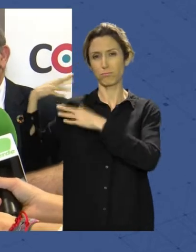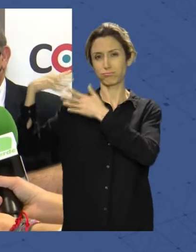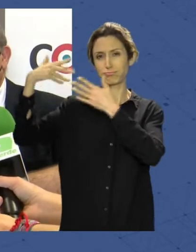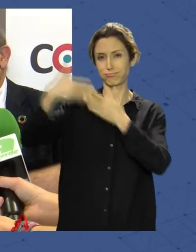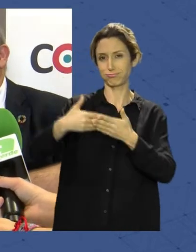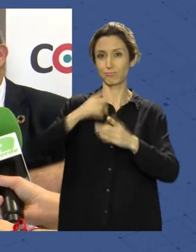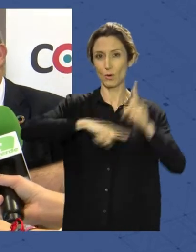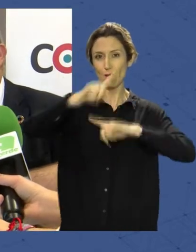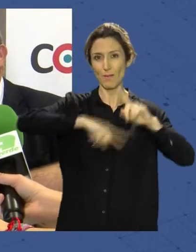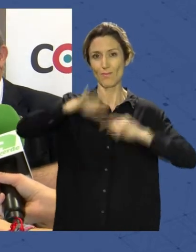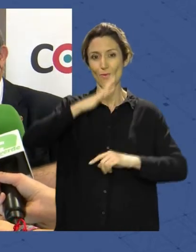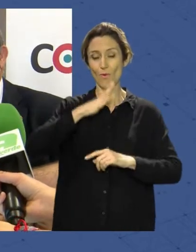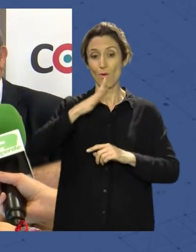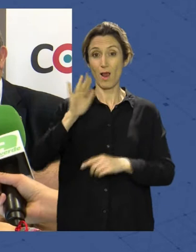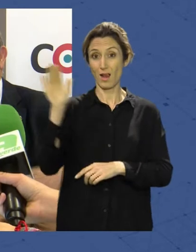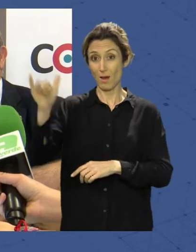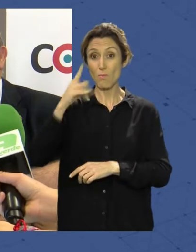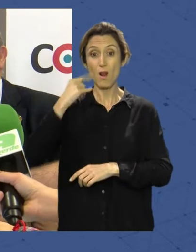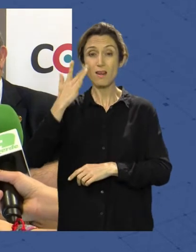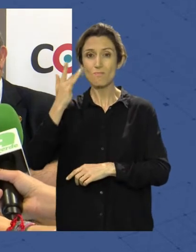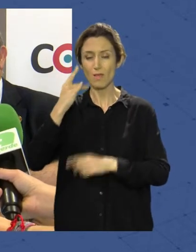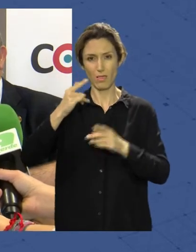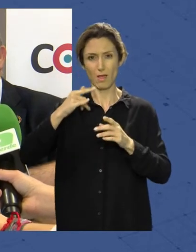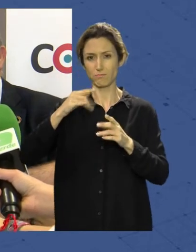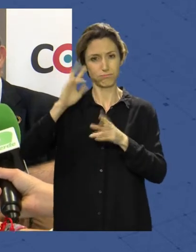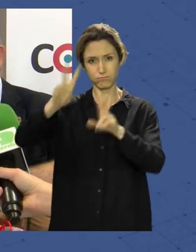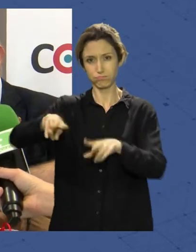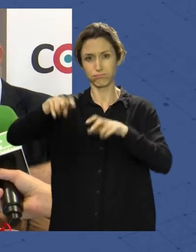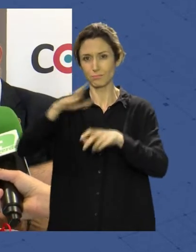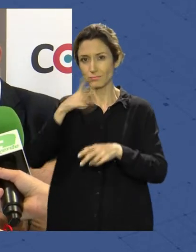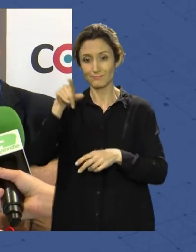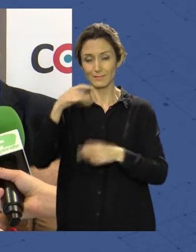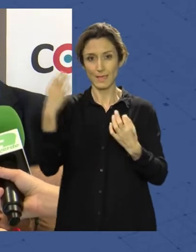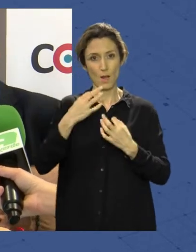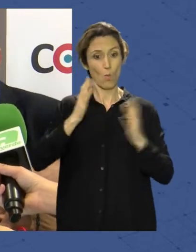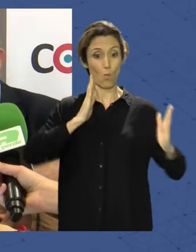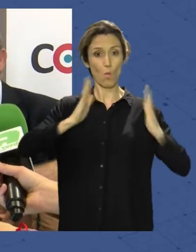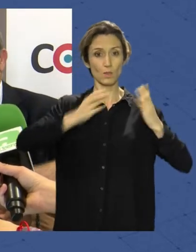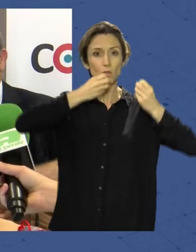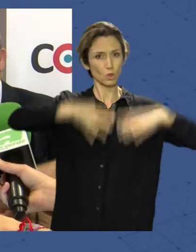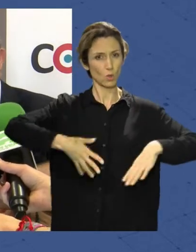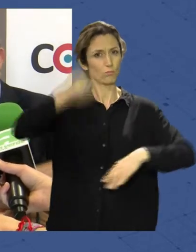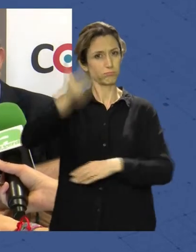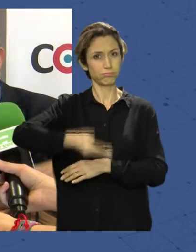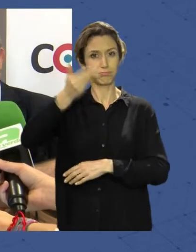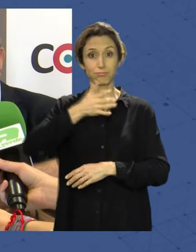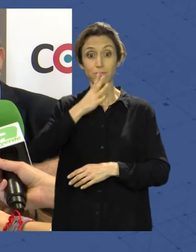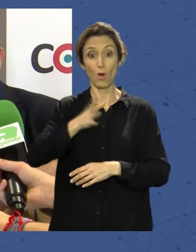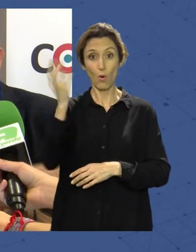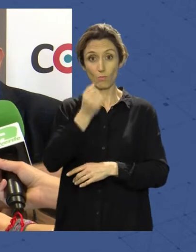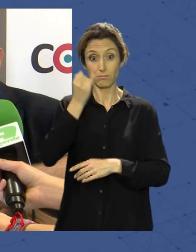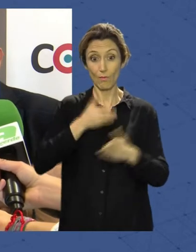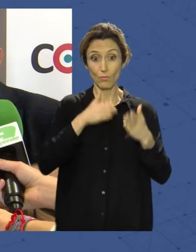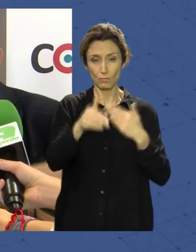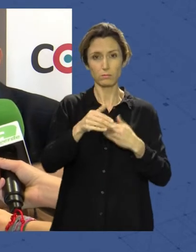la limpieza del campo, bueno, creemos que es un momento histórico y ojalá, bueno, pues sigamos trabajando en este tema y para